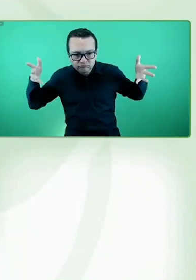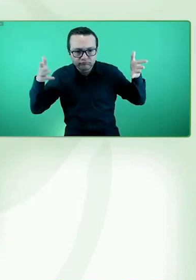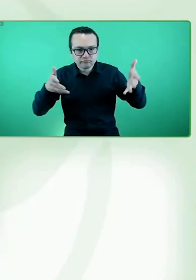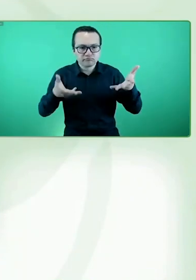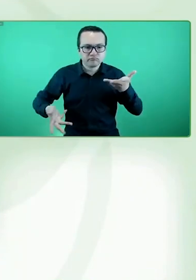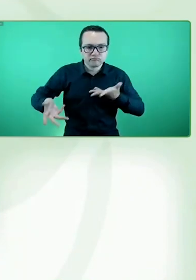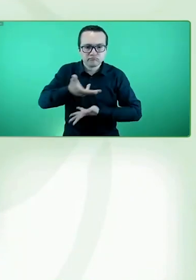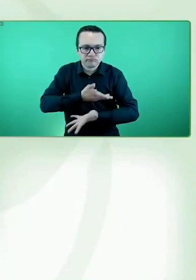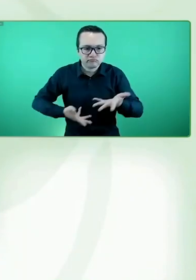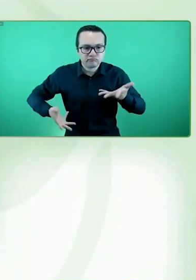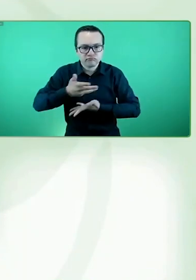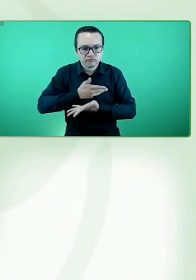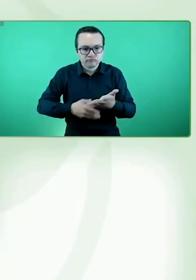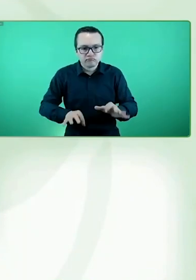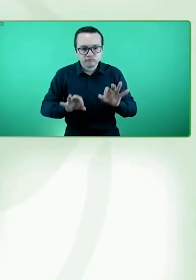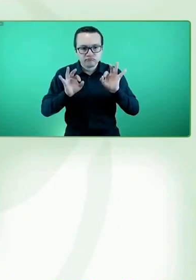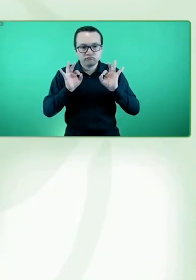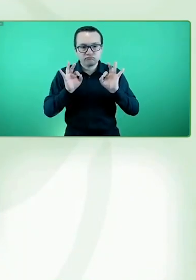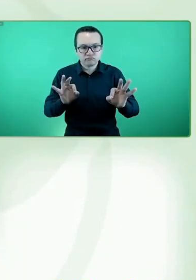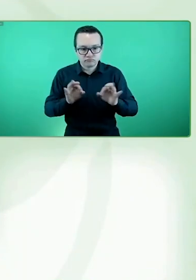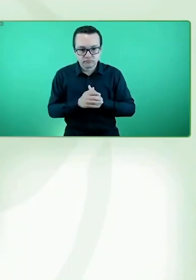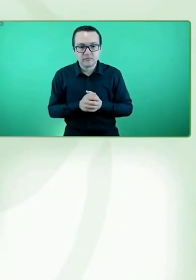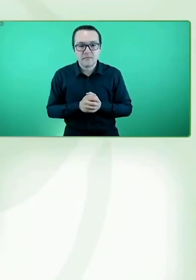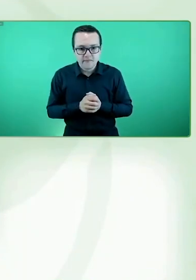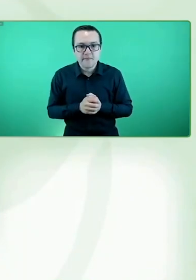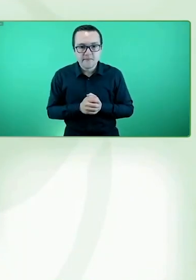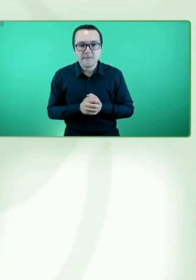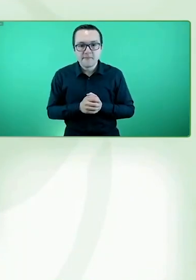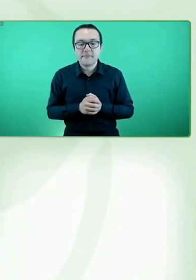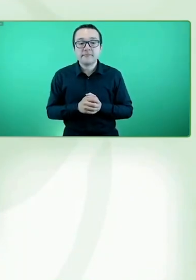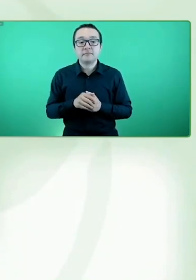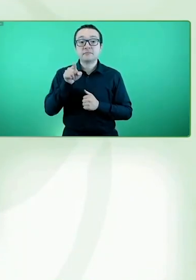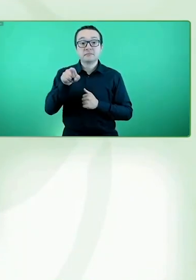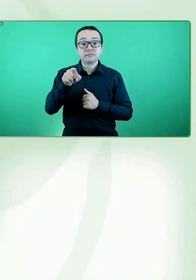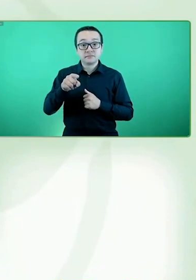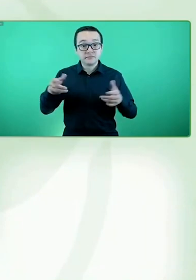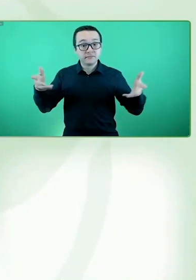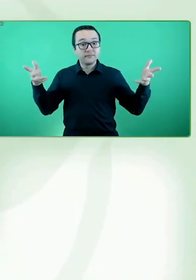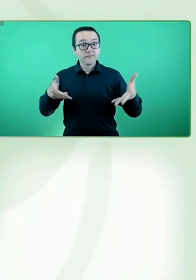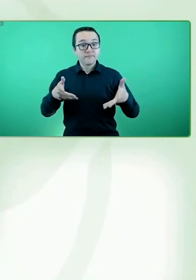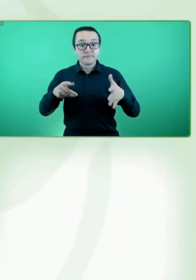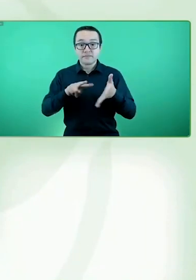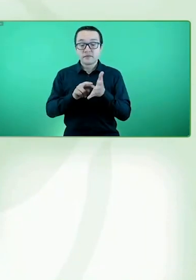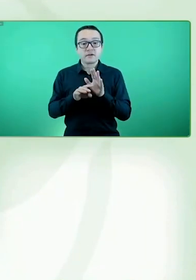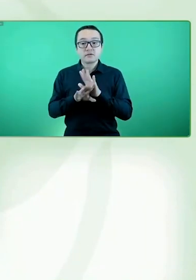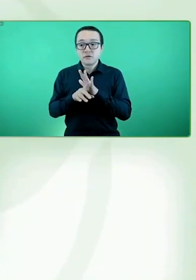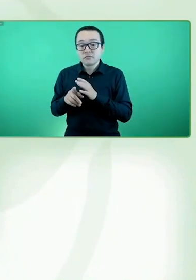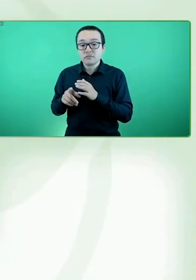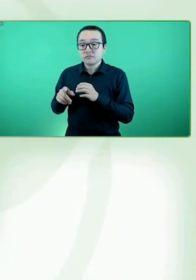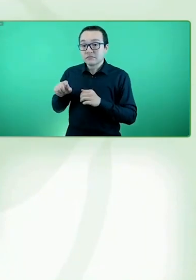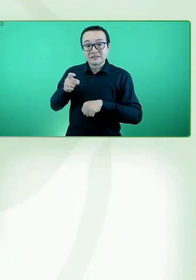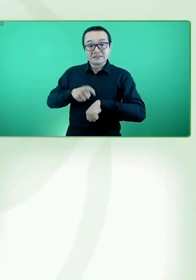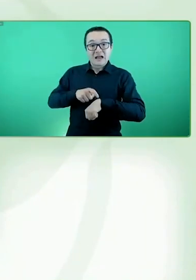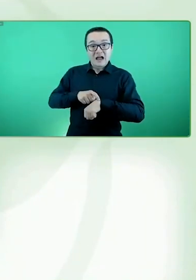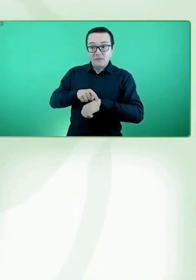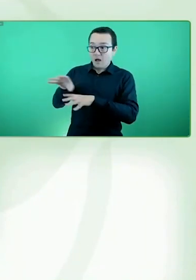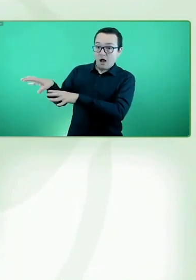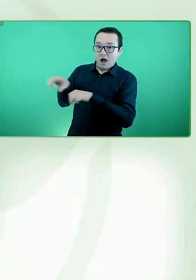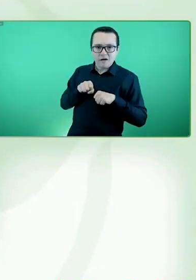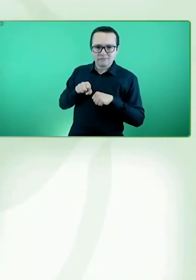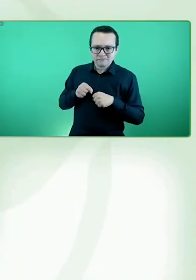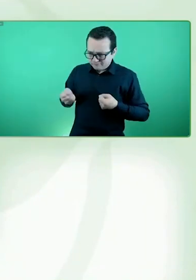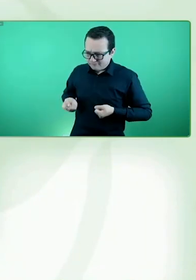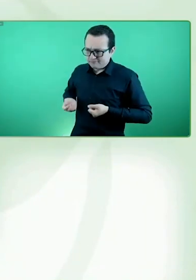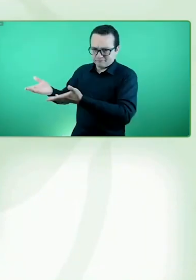en esta apertura. Tiene poquito tiempo, así que yo no ocupo más de él para poder escucharle directamente a Michael.